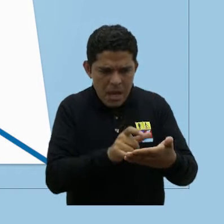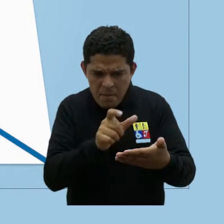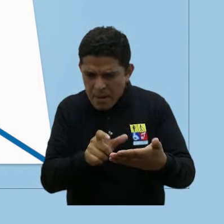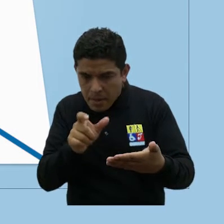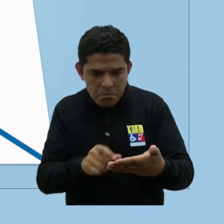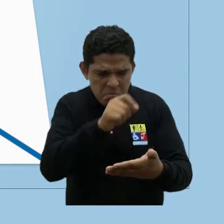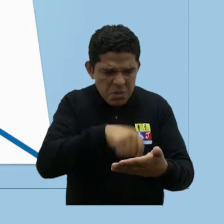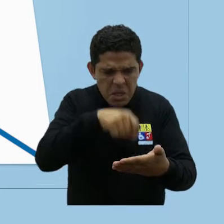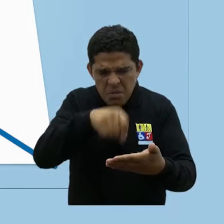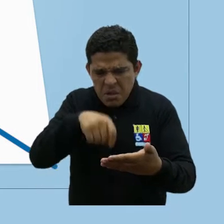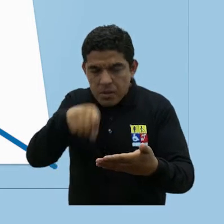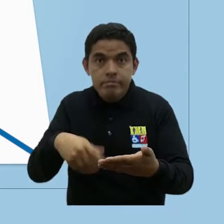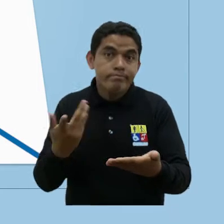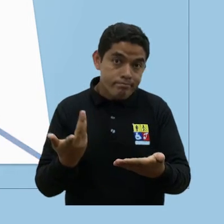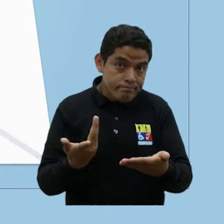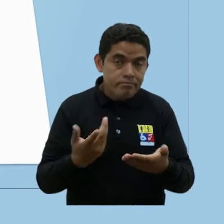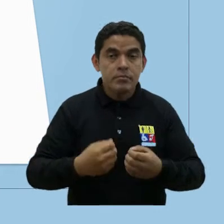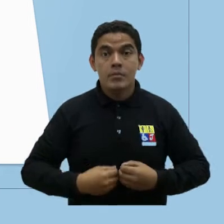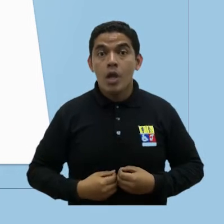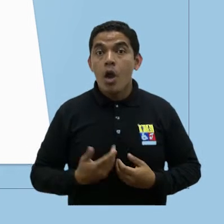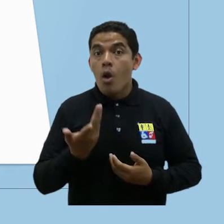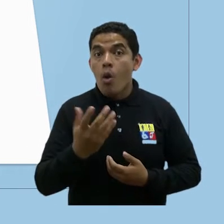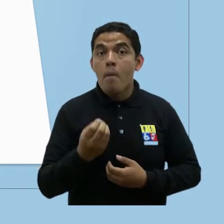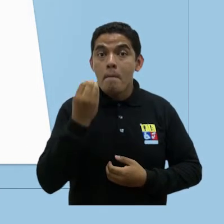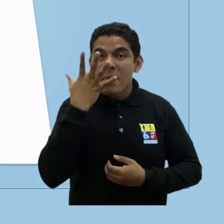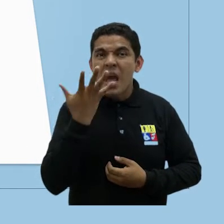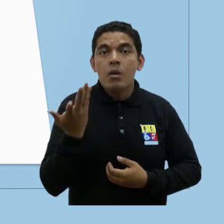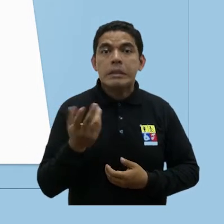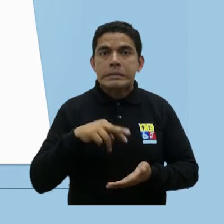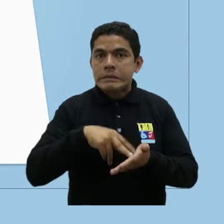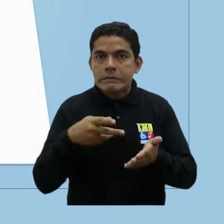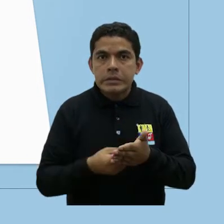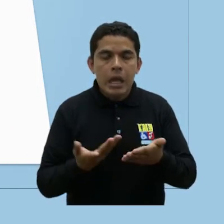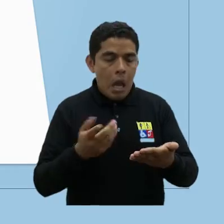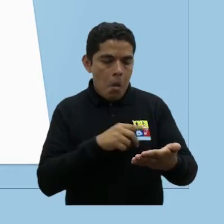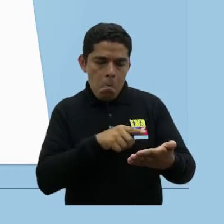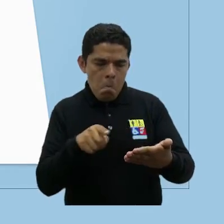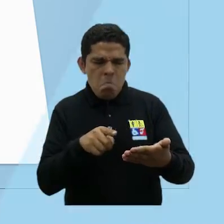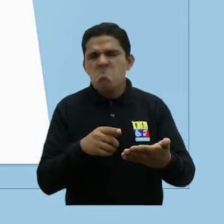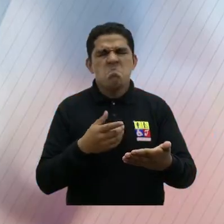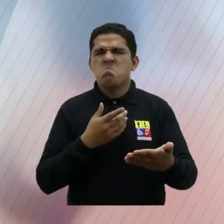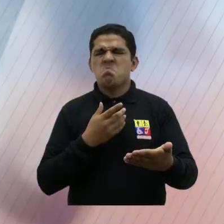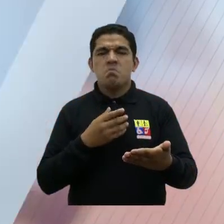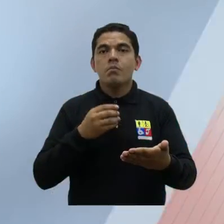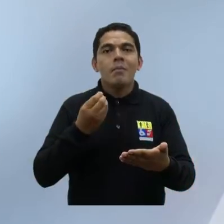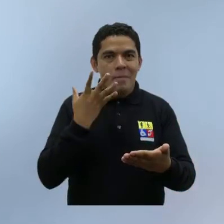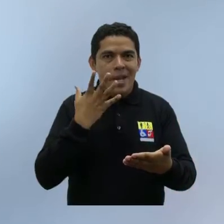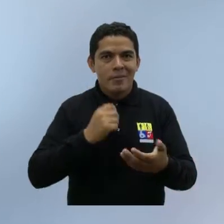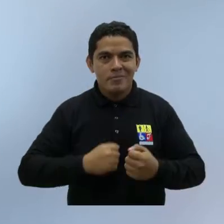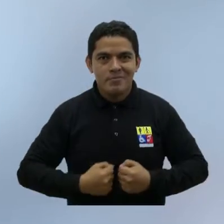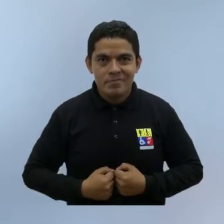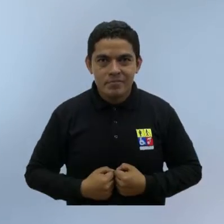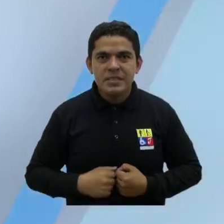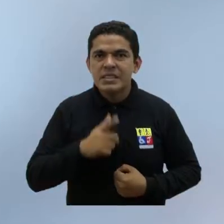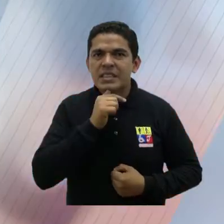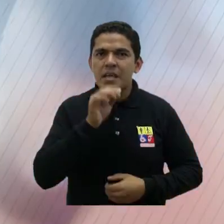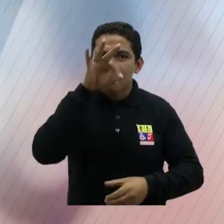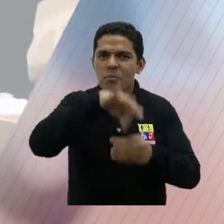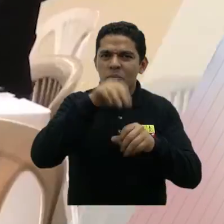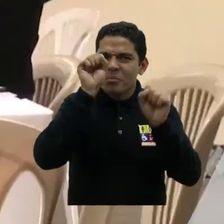casillas de las necesarias. Un voto es blanco cuando la persona no marca en ninguna casilla. ¿Quiénes podrán votar?